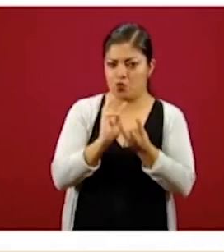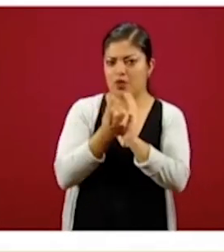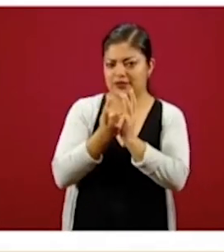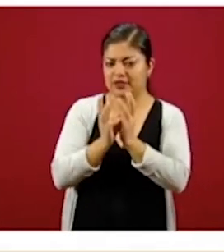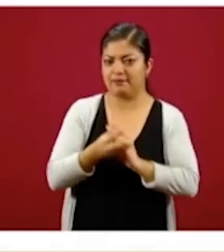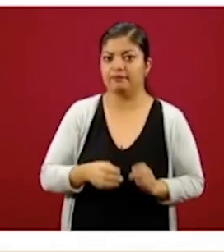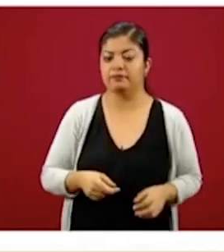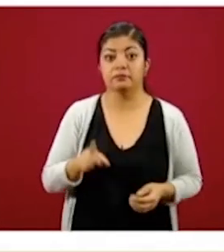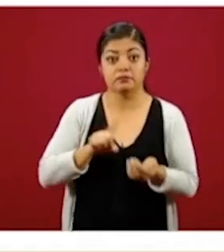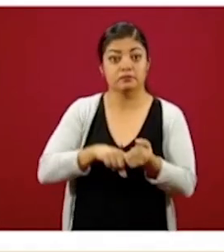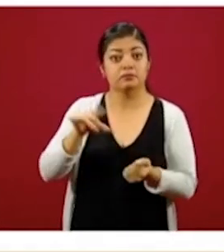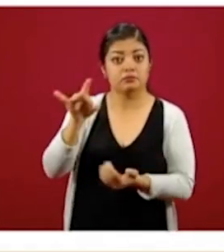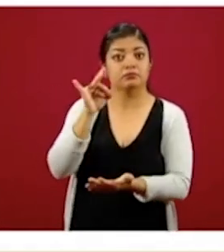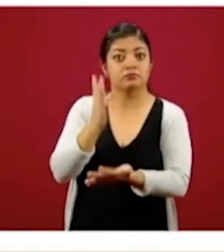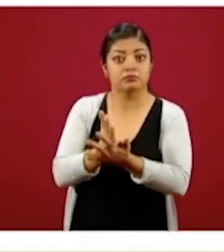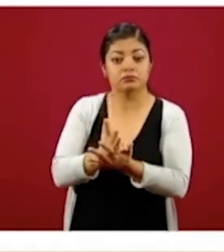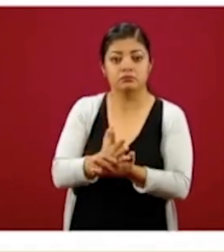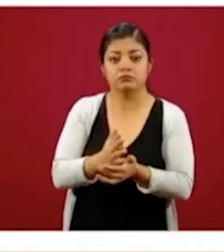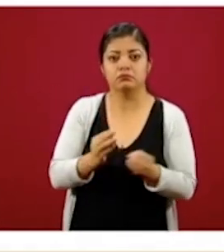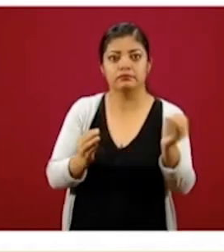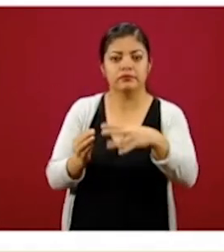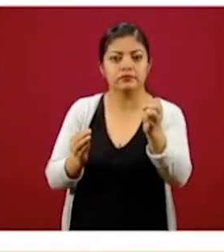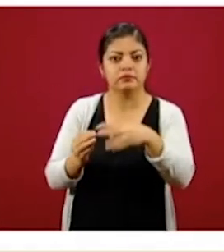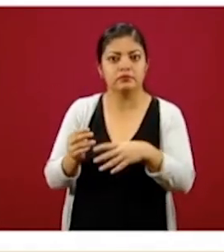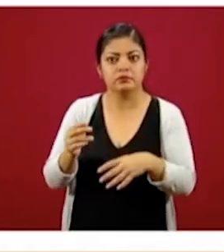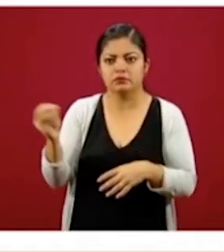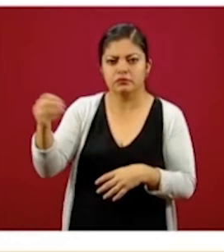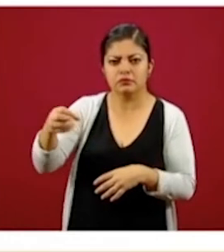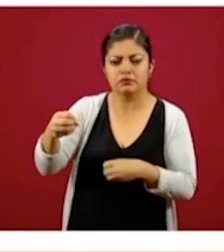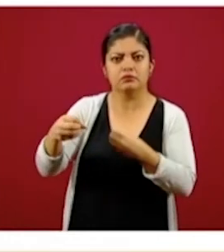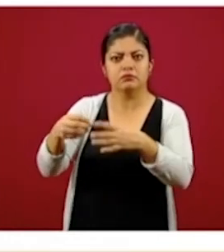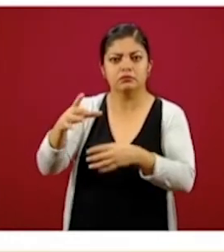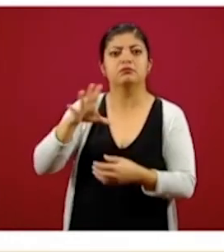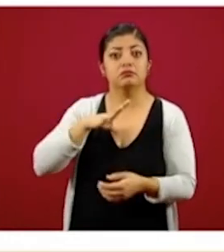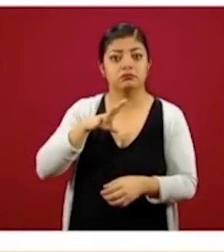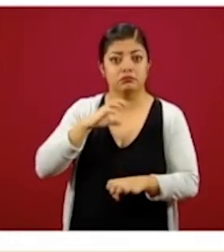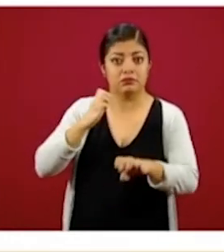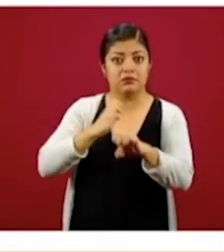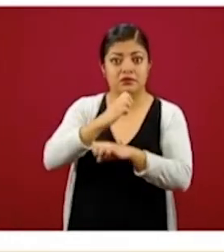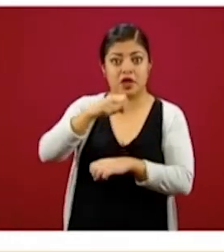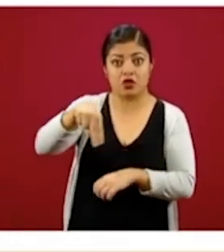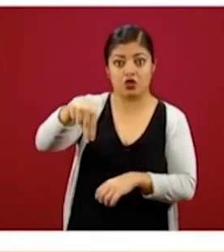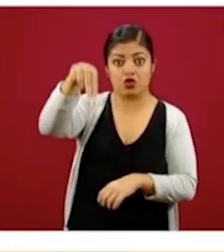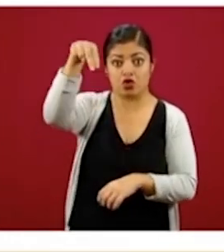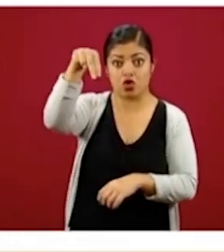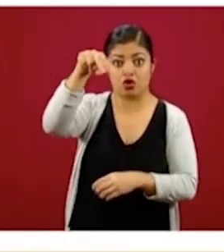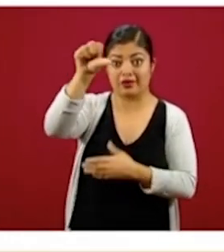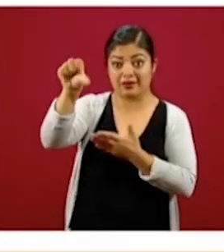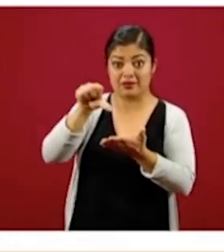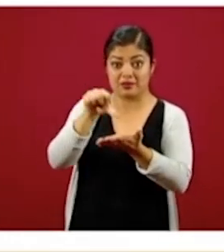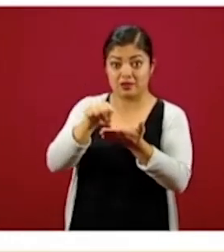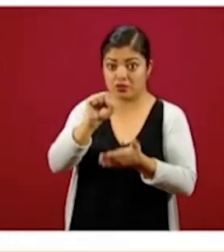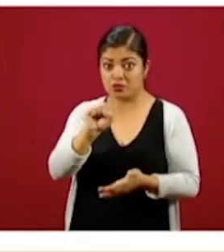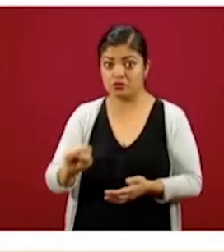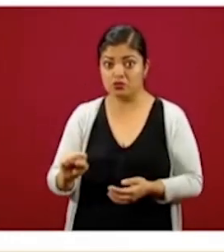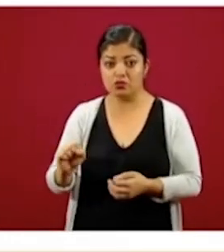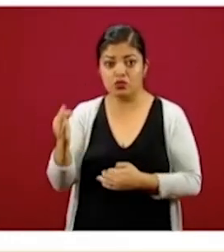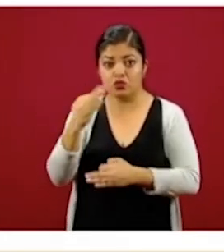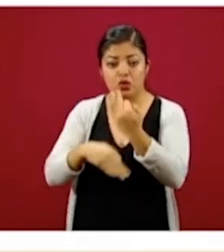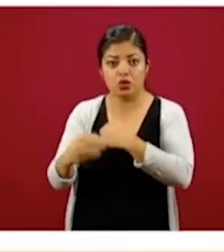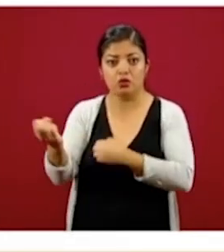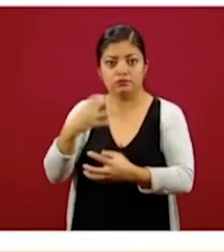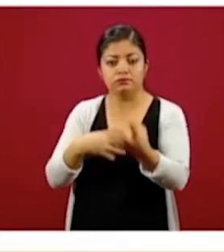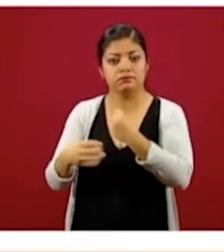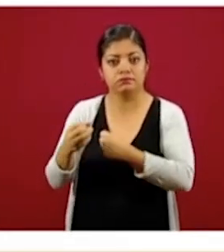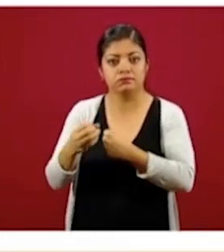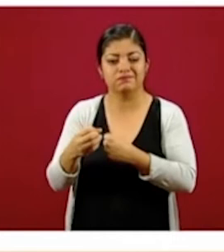cuenta de la operación que se estaba haciendo desde los estados del norte, centro y sur del país. Y en ese sentido